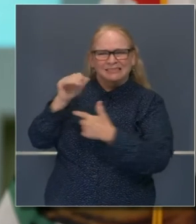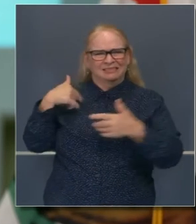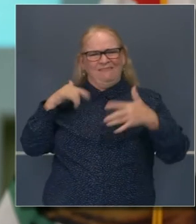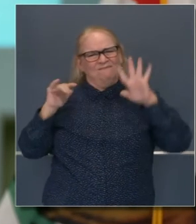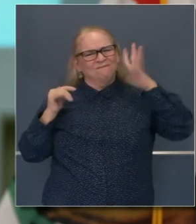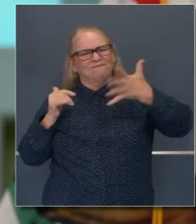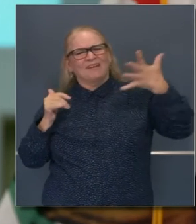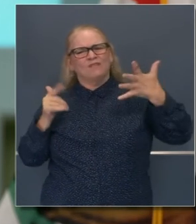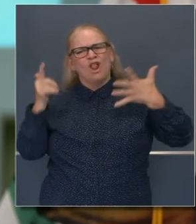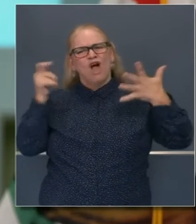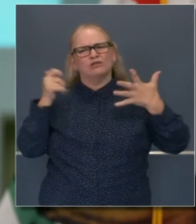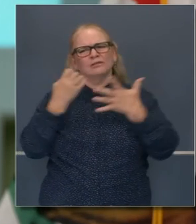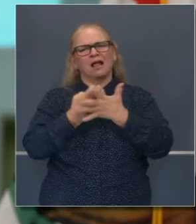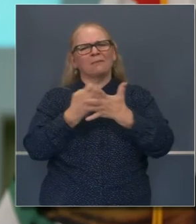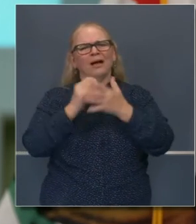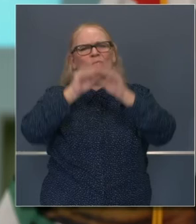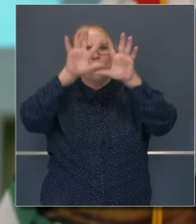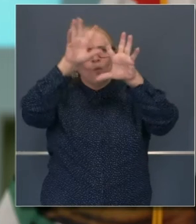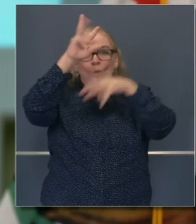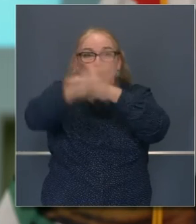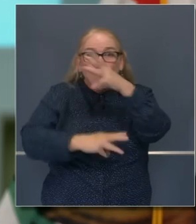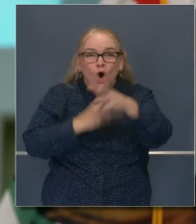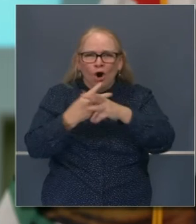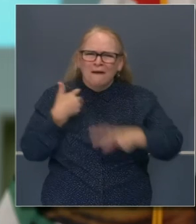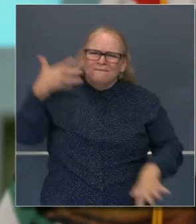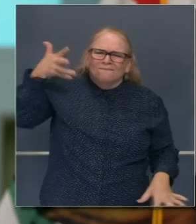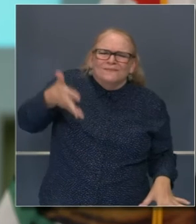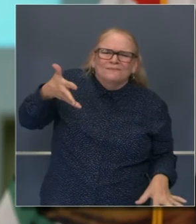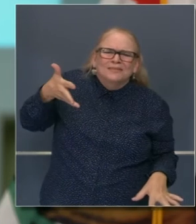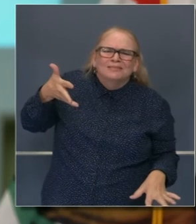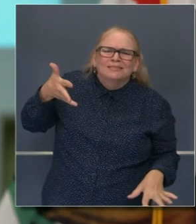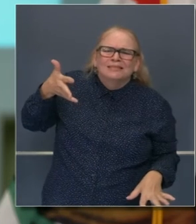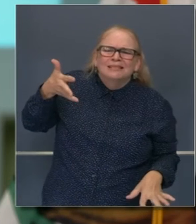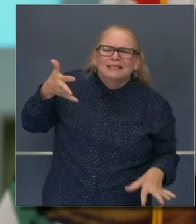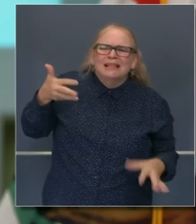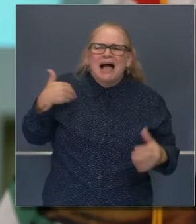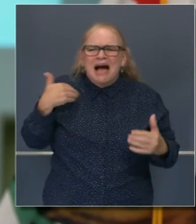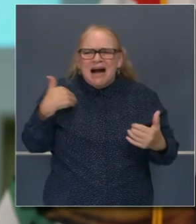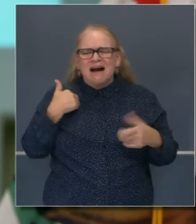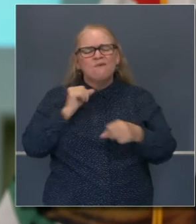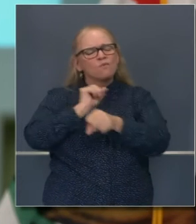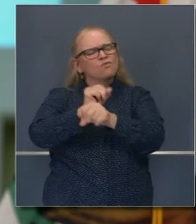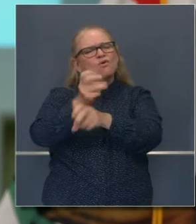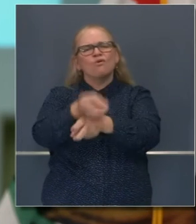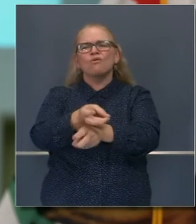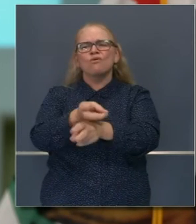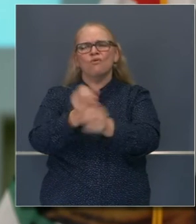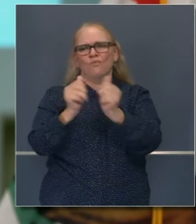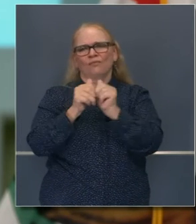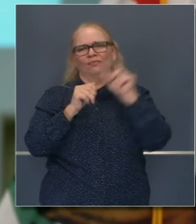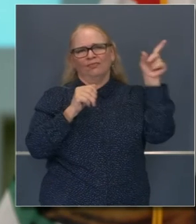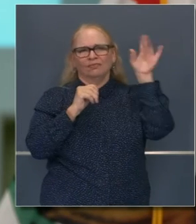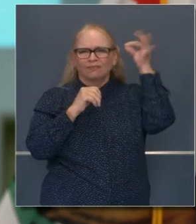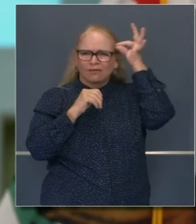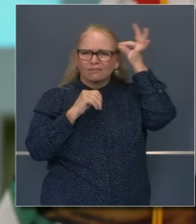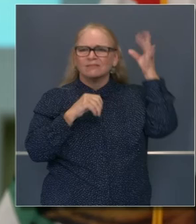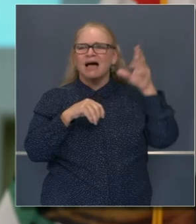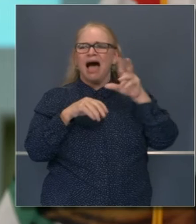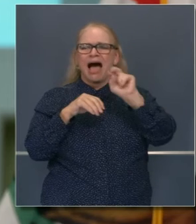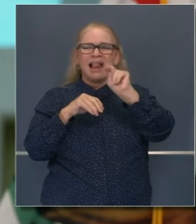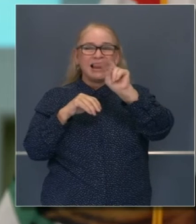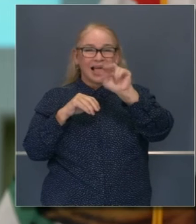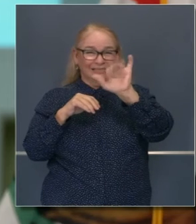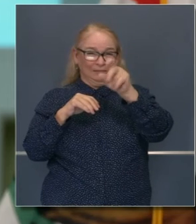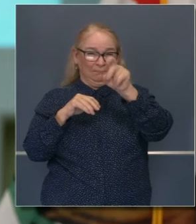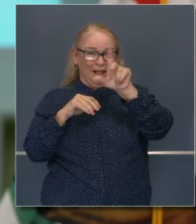embargo, hemos sido muy fuertes, muy firmes, muy activos, trabajando con Nancy Pelosi para convencer